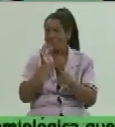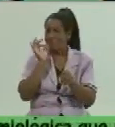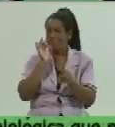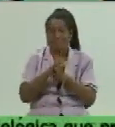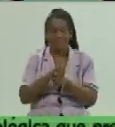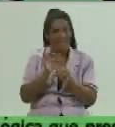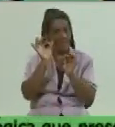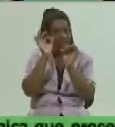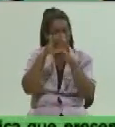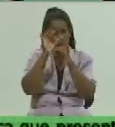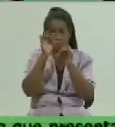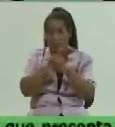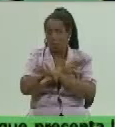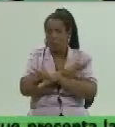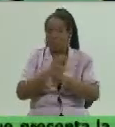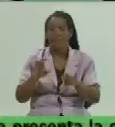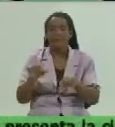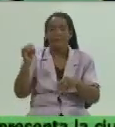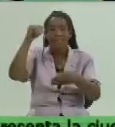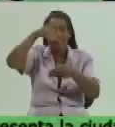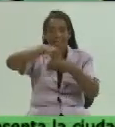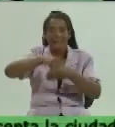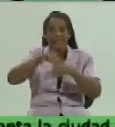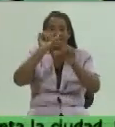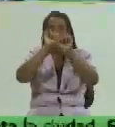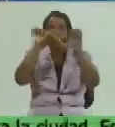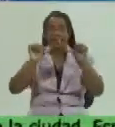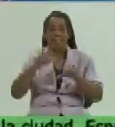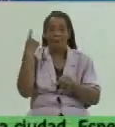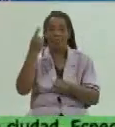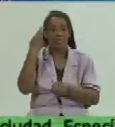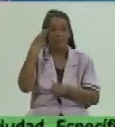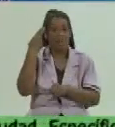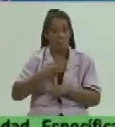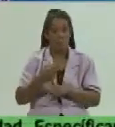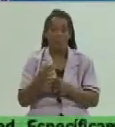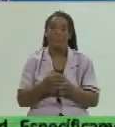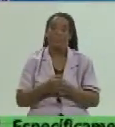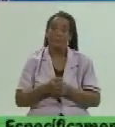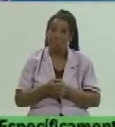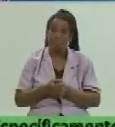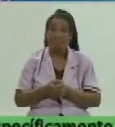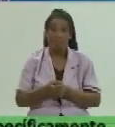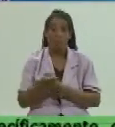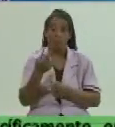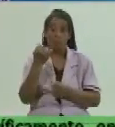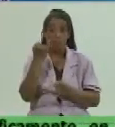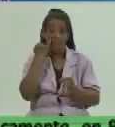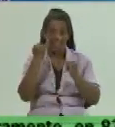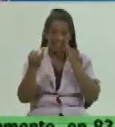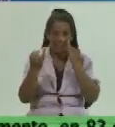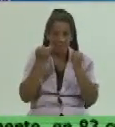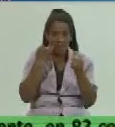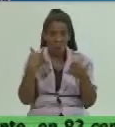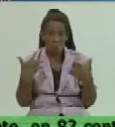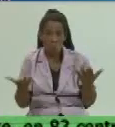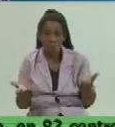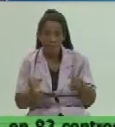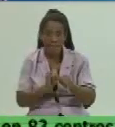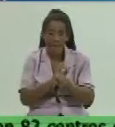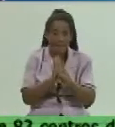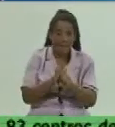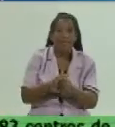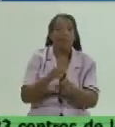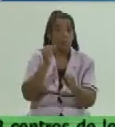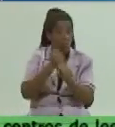laboratorio que se integra al sistema nacional de salud pública. E identificar el tipo de cepa de variante de SARS-CoV-2, o sea que va a ser muy rico el trabajo